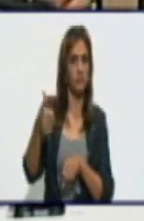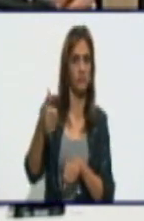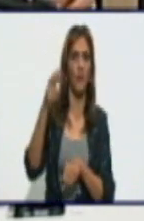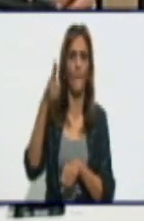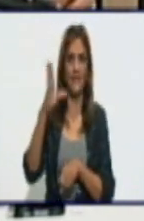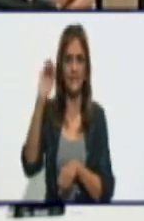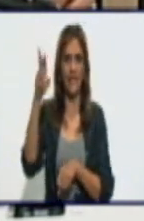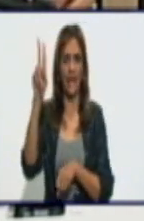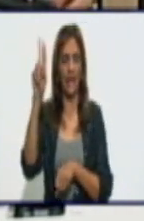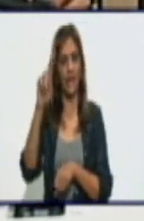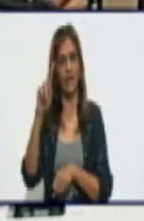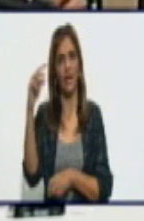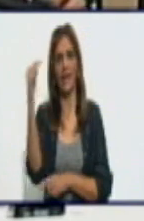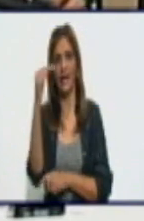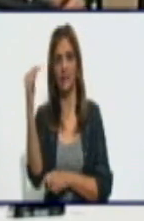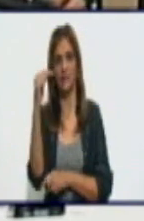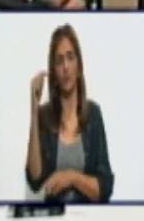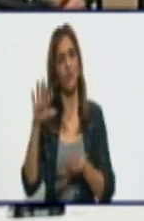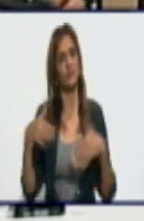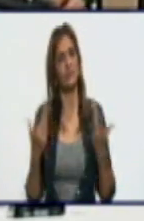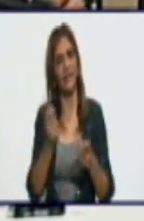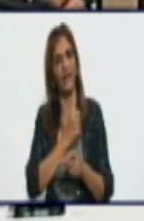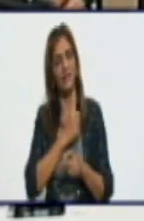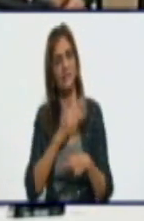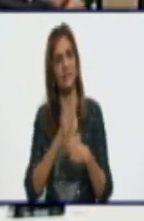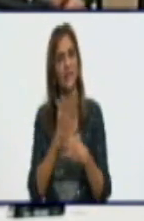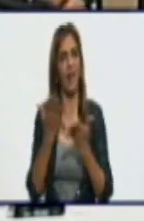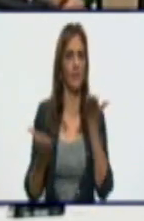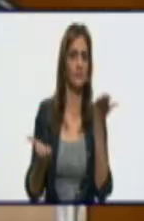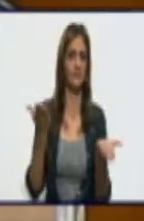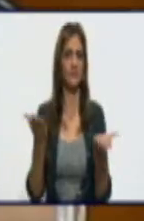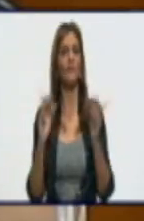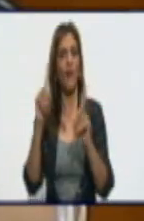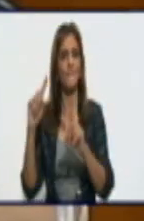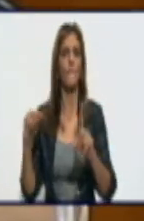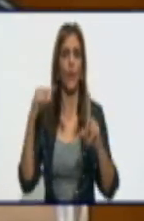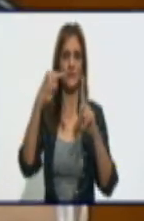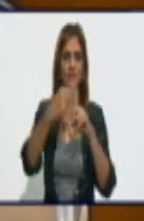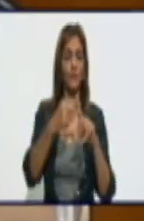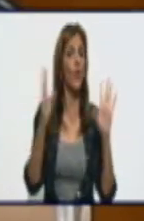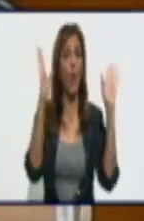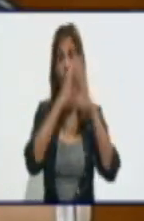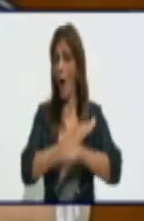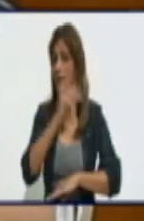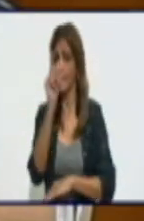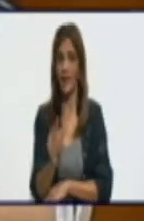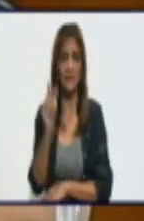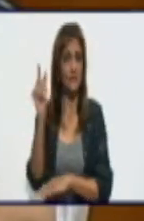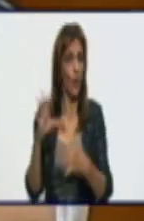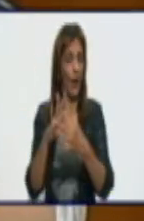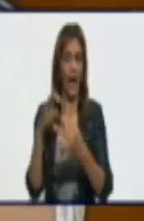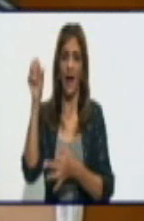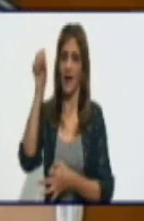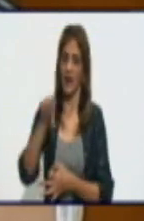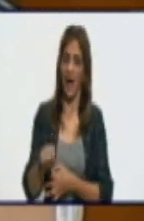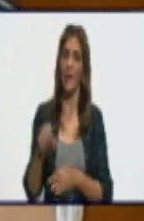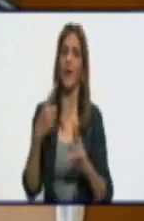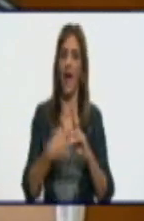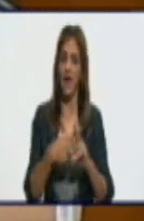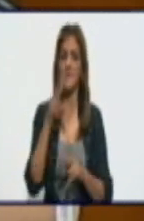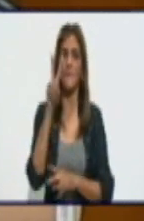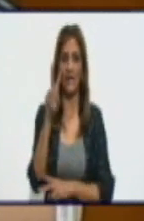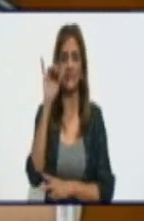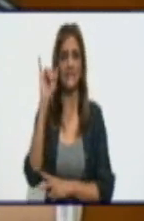solo ingresamos 13. O sea que el balance fue positivo. No tenemos pacientes graves ni críticos acá en la provincia y tenemos 26